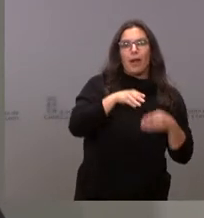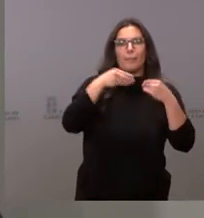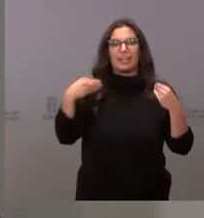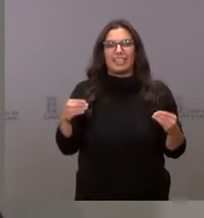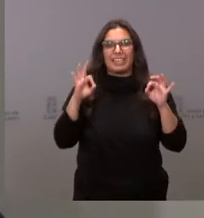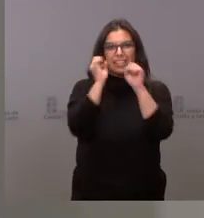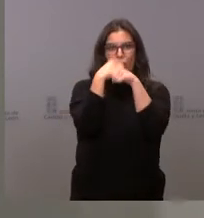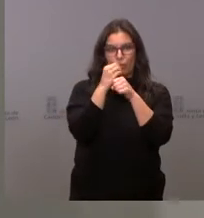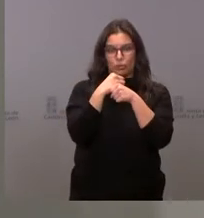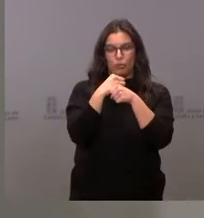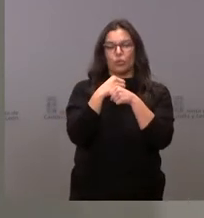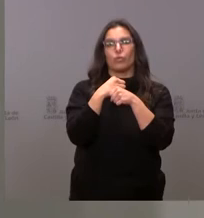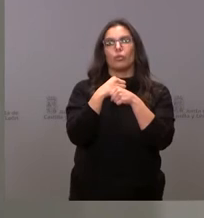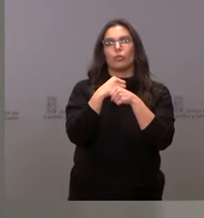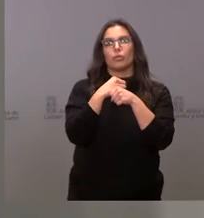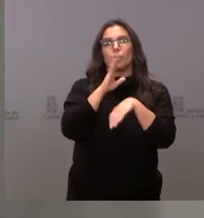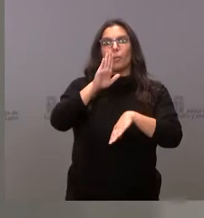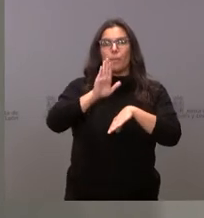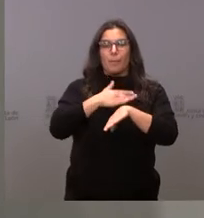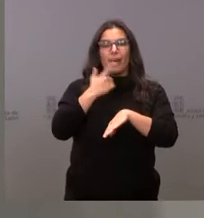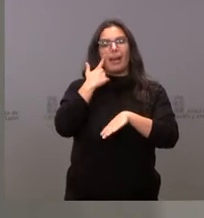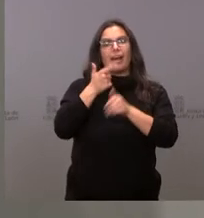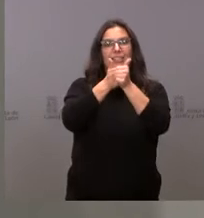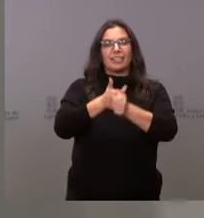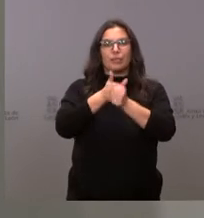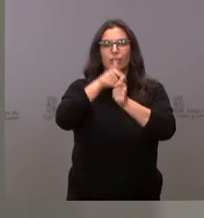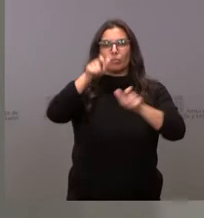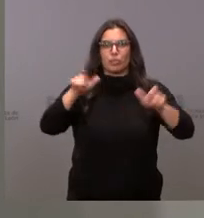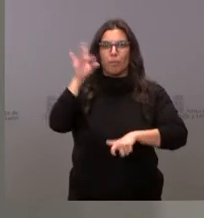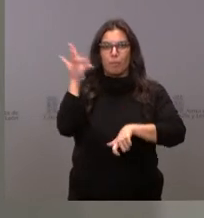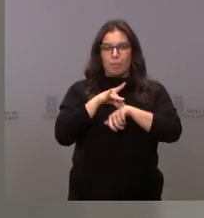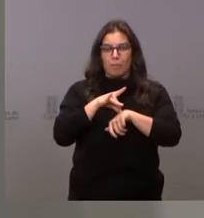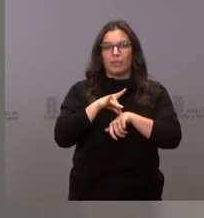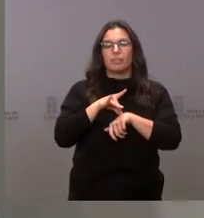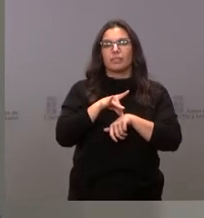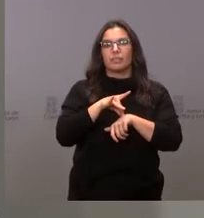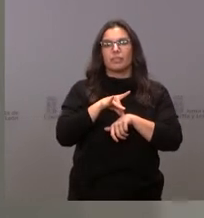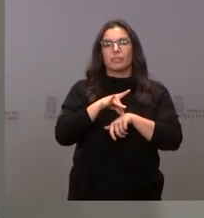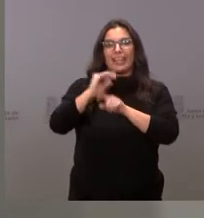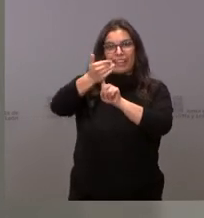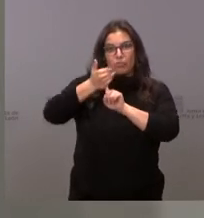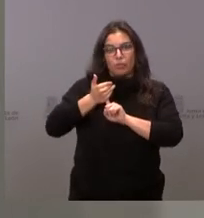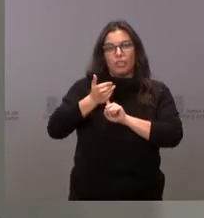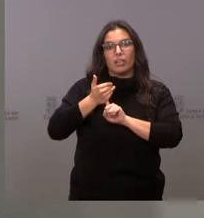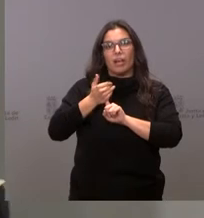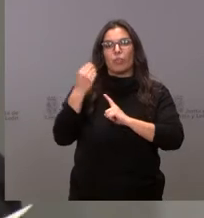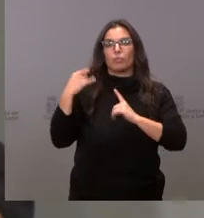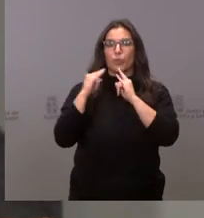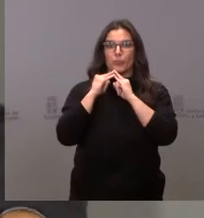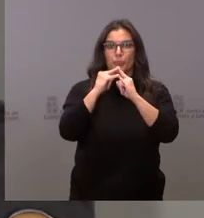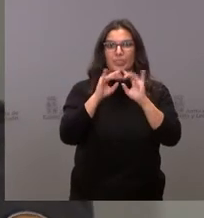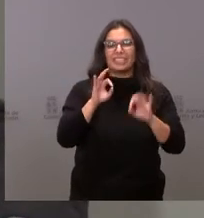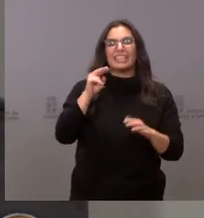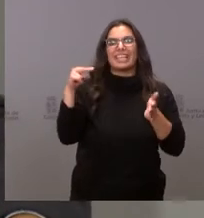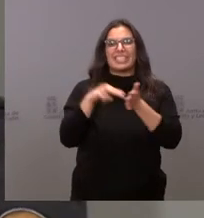de laboratorio para el seguimiento de pacientes refugiados en los campos en Siria.